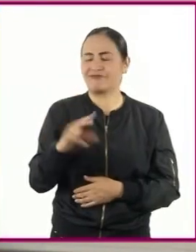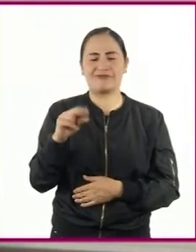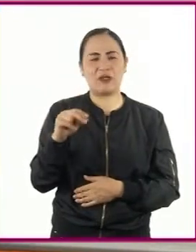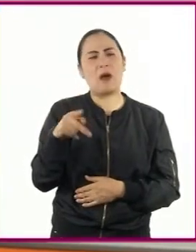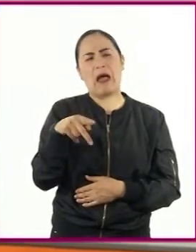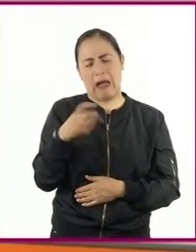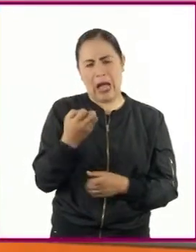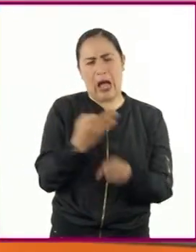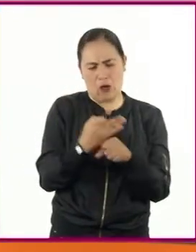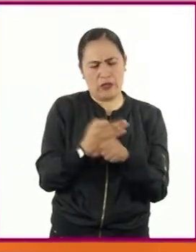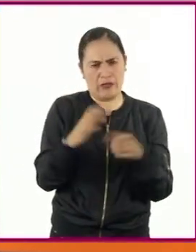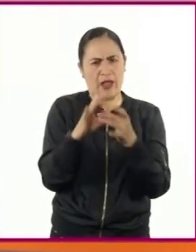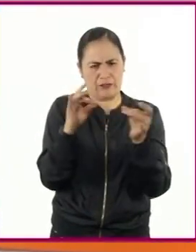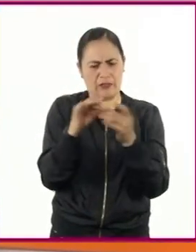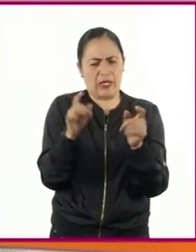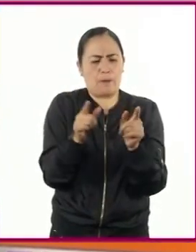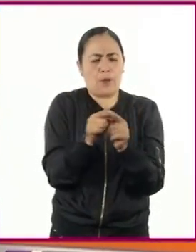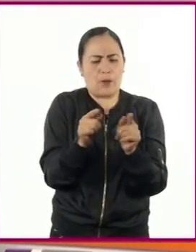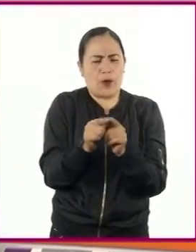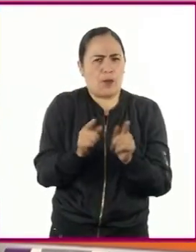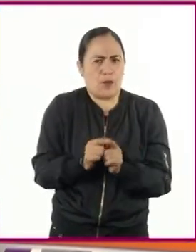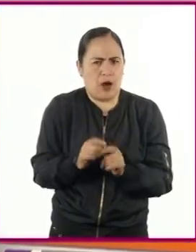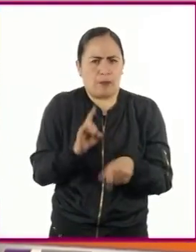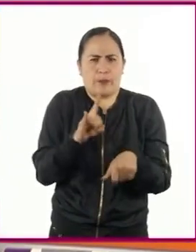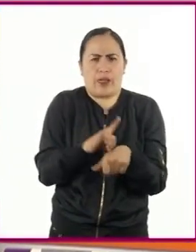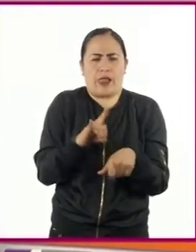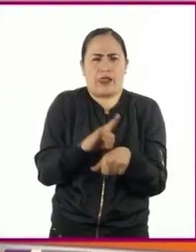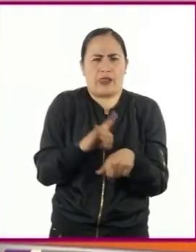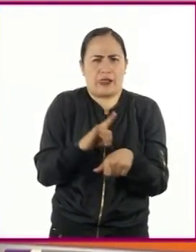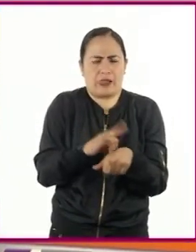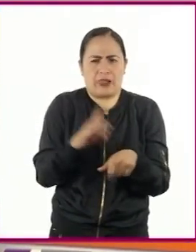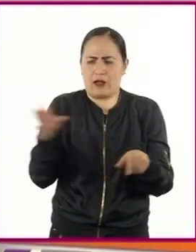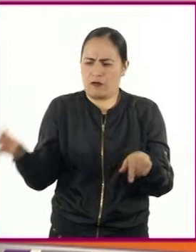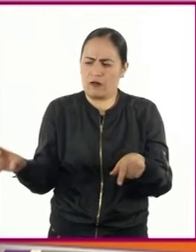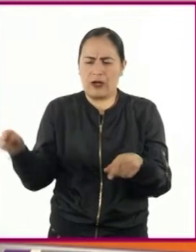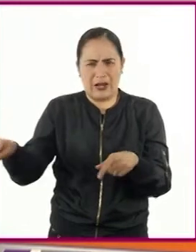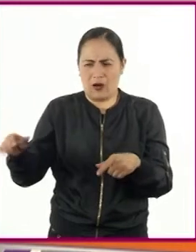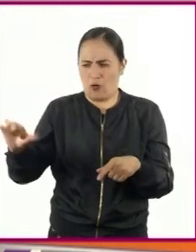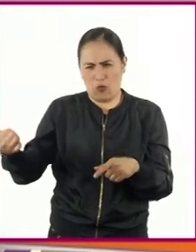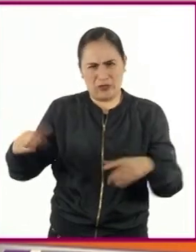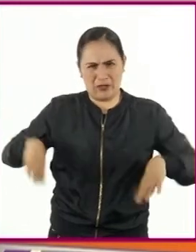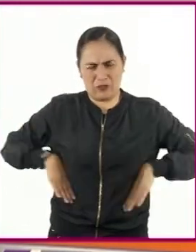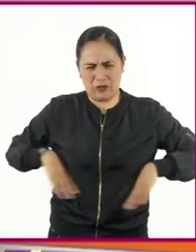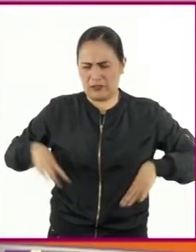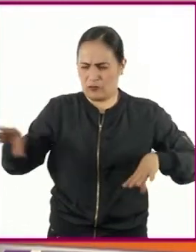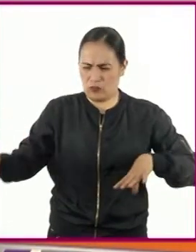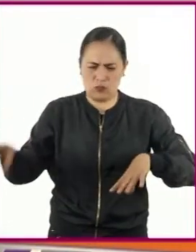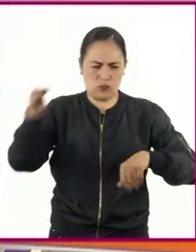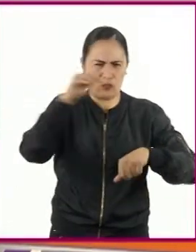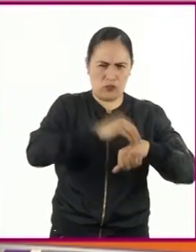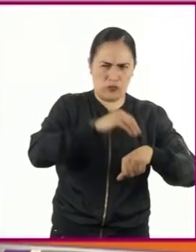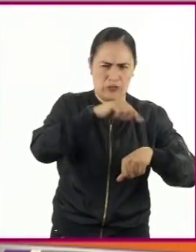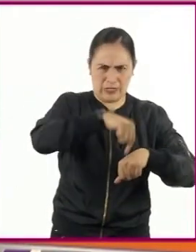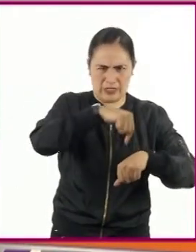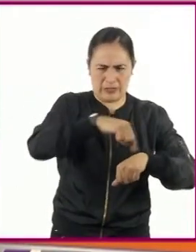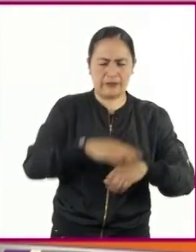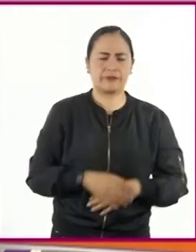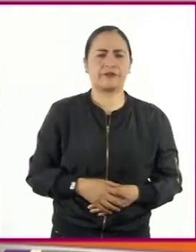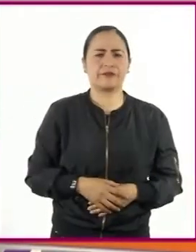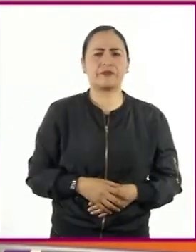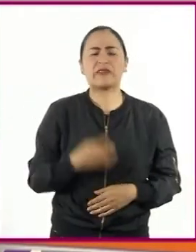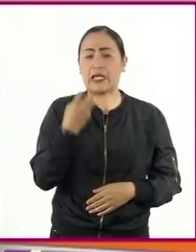simplificada, hemos simulado la producción de un organismo transgénico. En realidad, esto conlleva